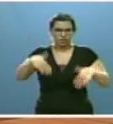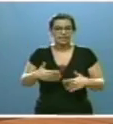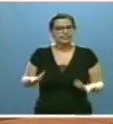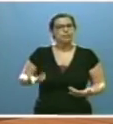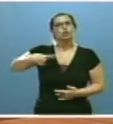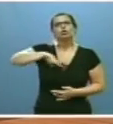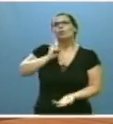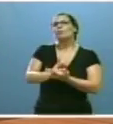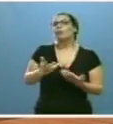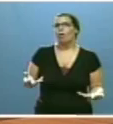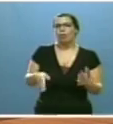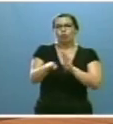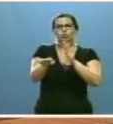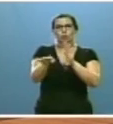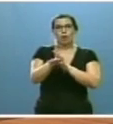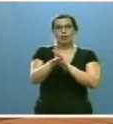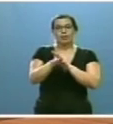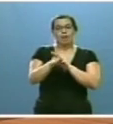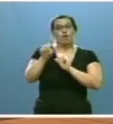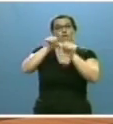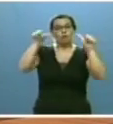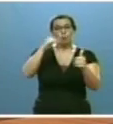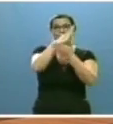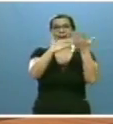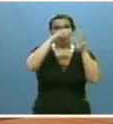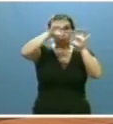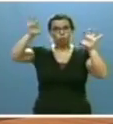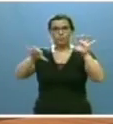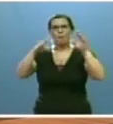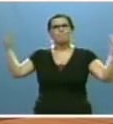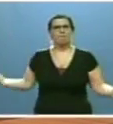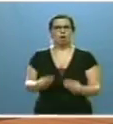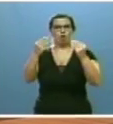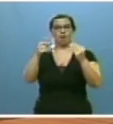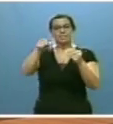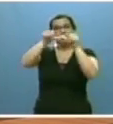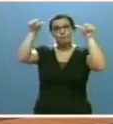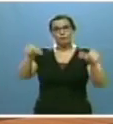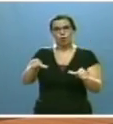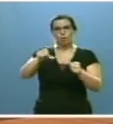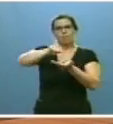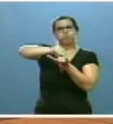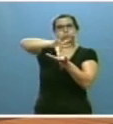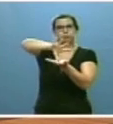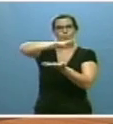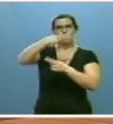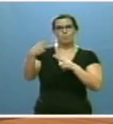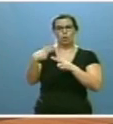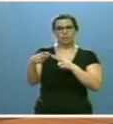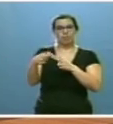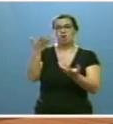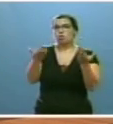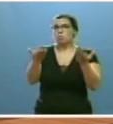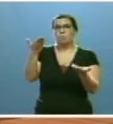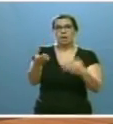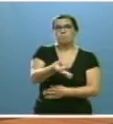Nuestra apuesta debe ser la de seguir mejorando el Estado autonómico, una fórmula de descentralización política perfectamente comparable